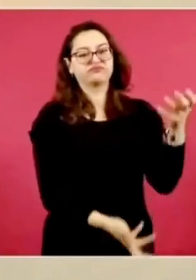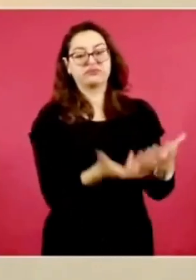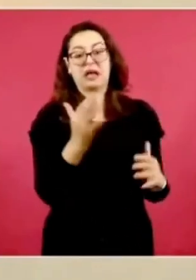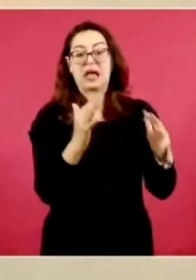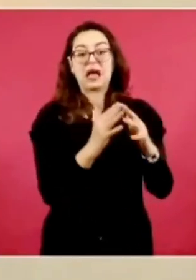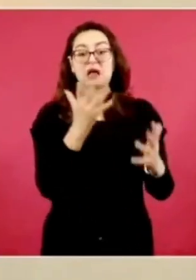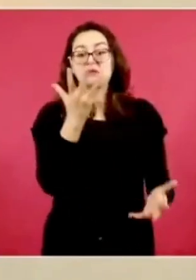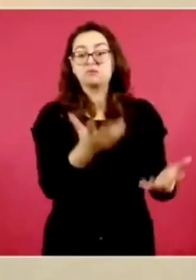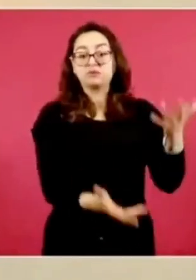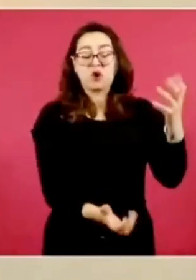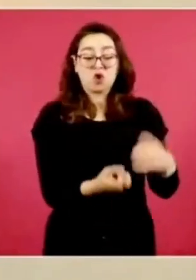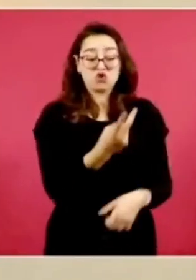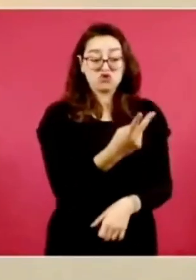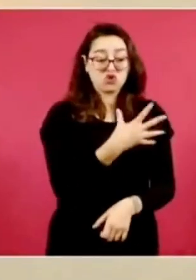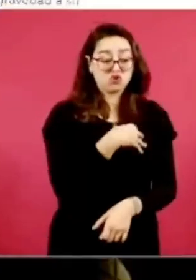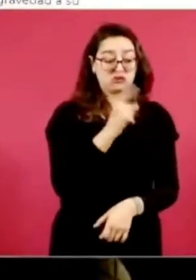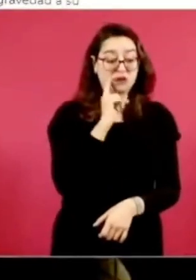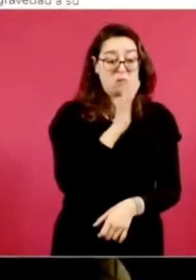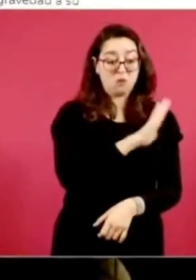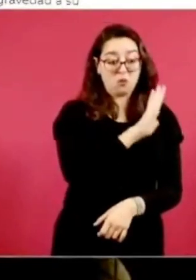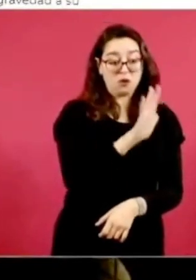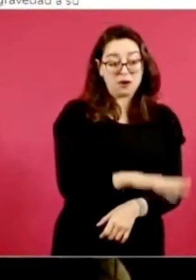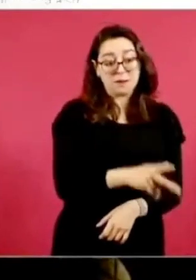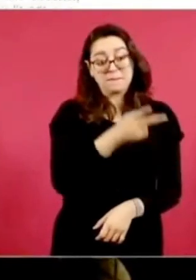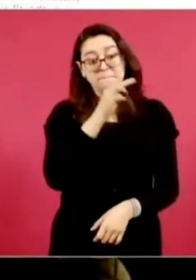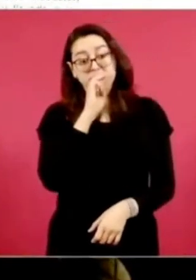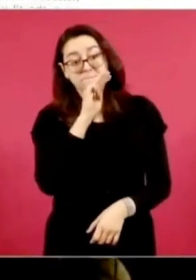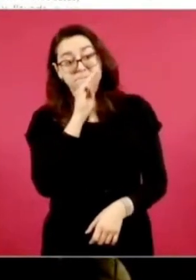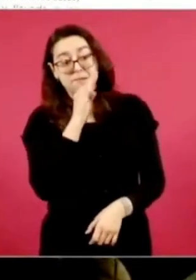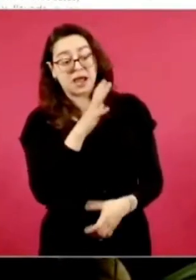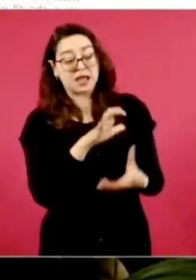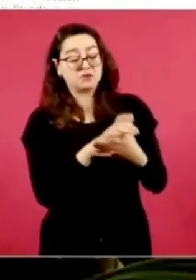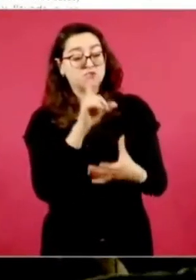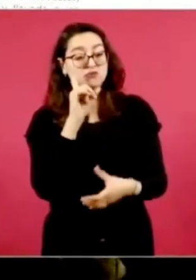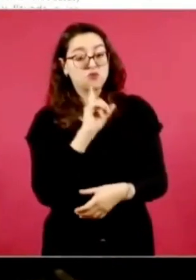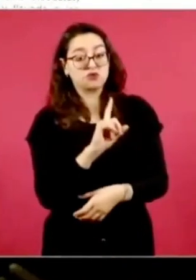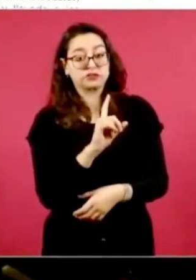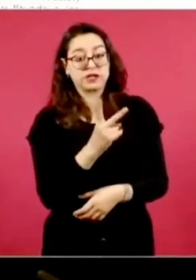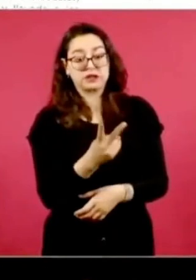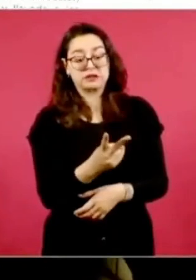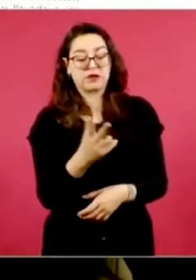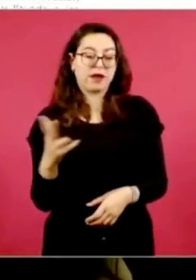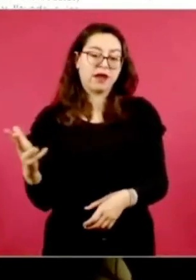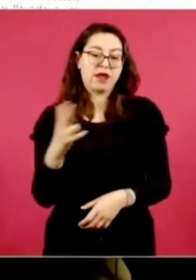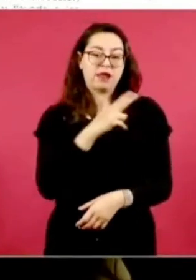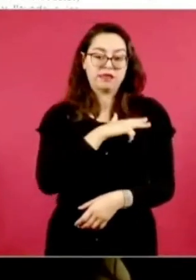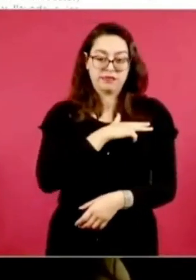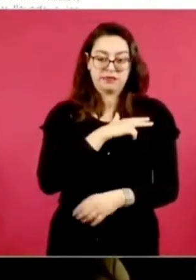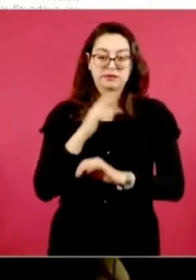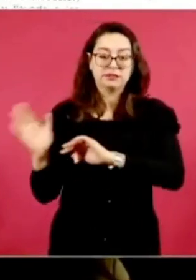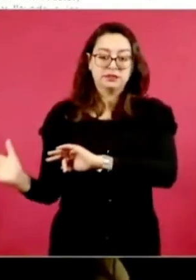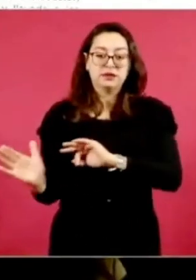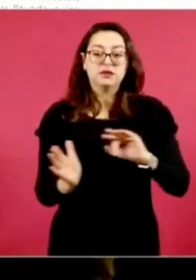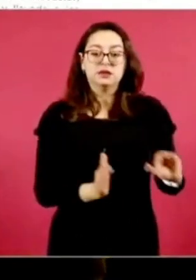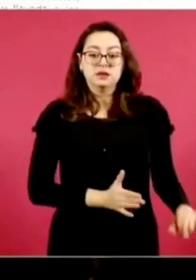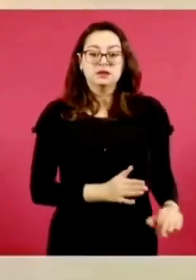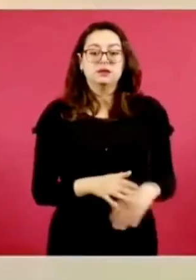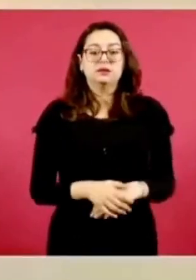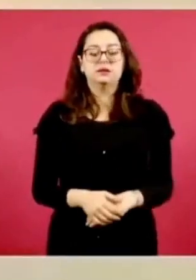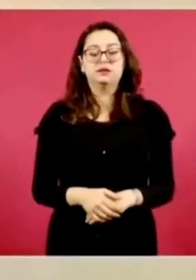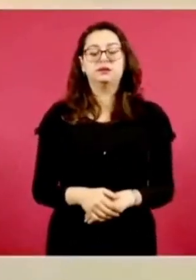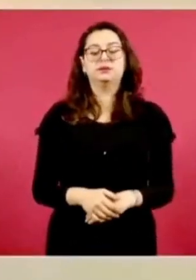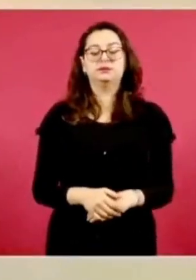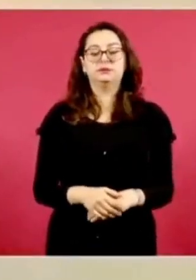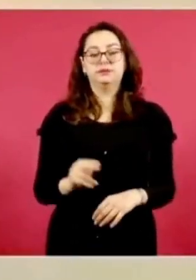lesionando de gravedad a su madre y a su esposa. Adelante. Otra sentencia de 19 años de prisión a Cleiber